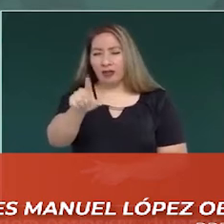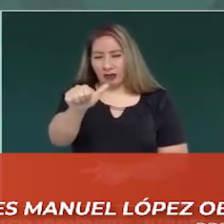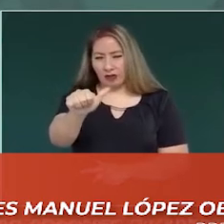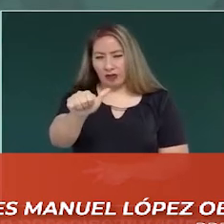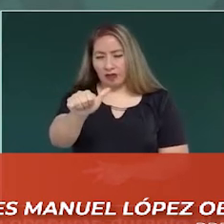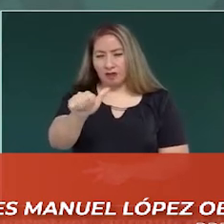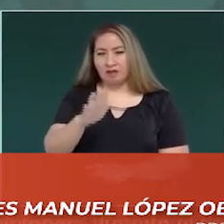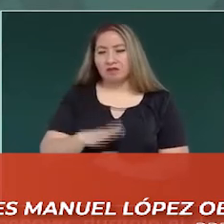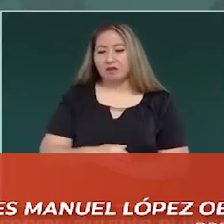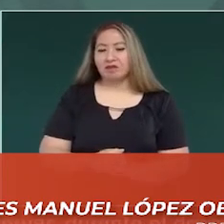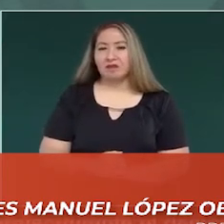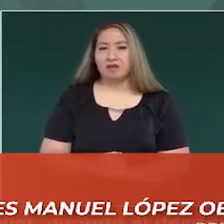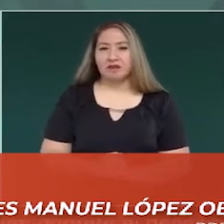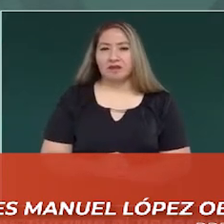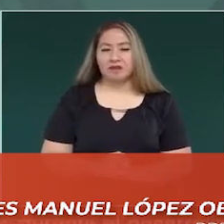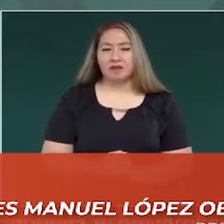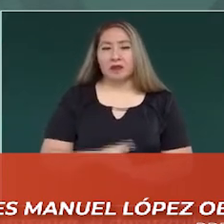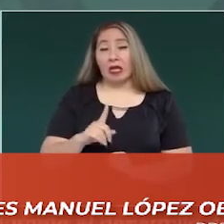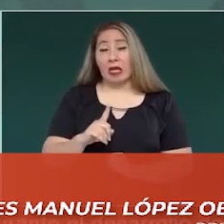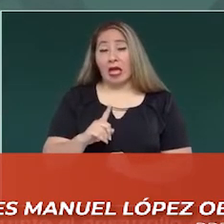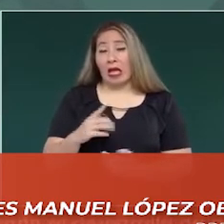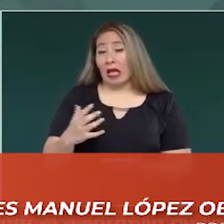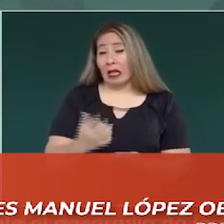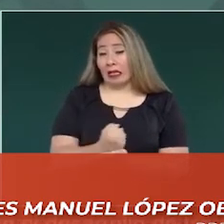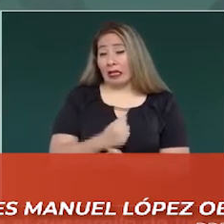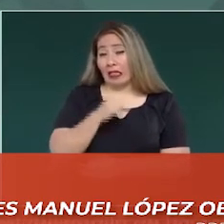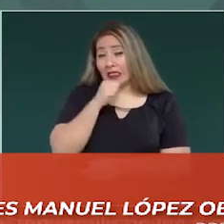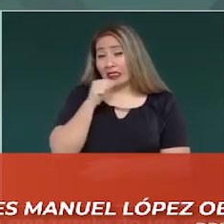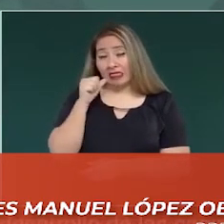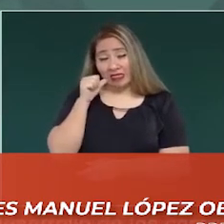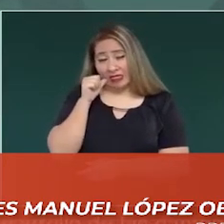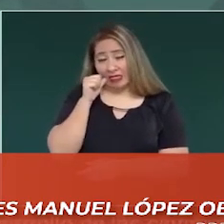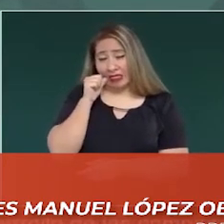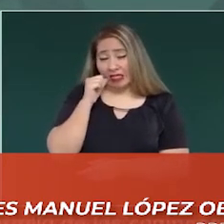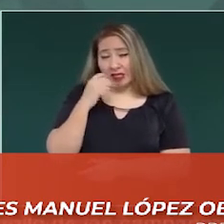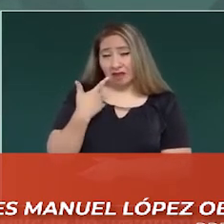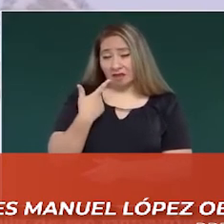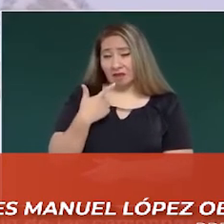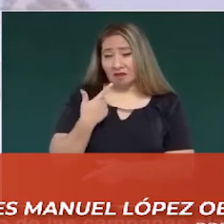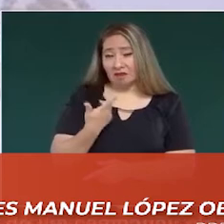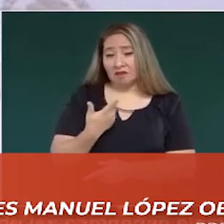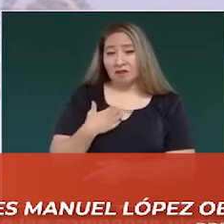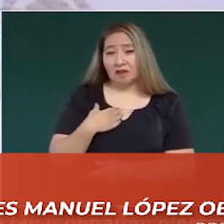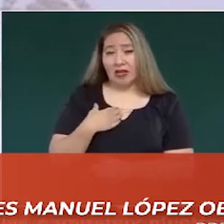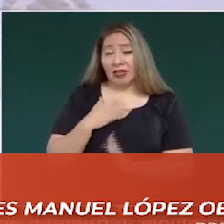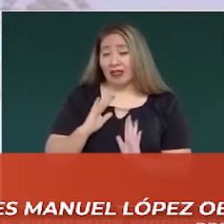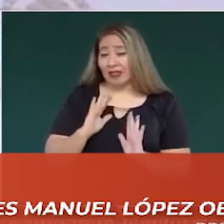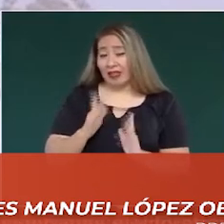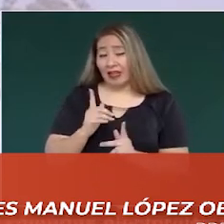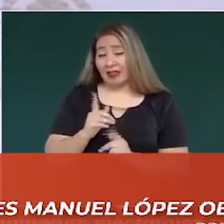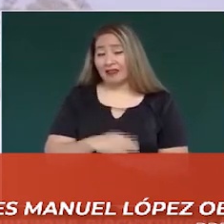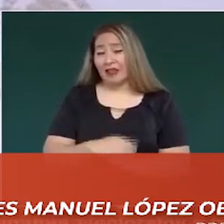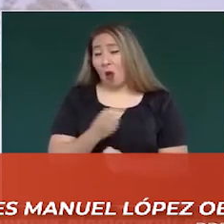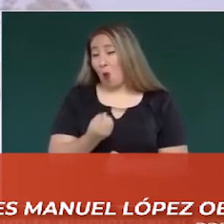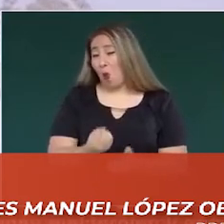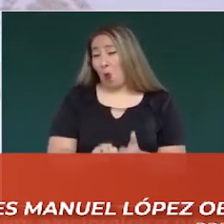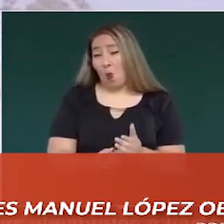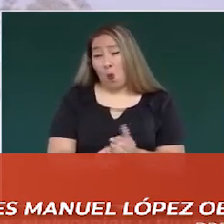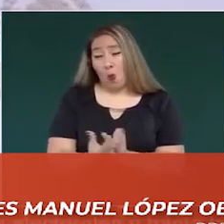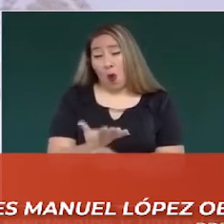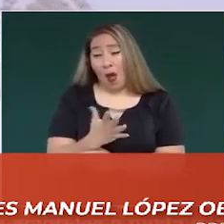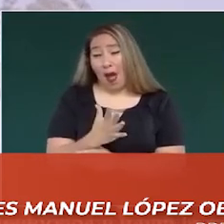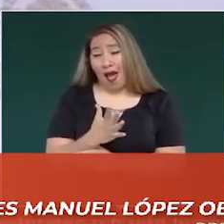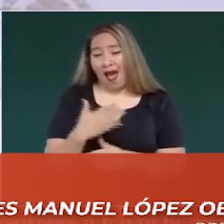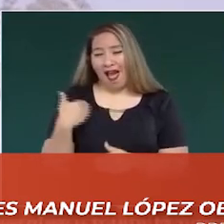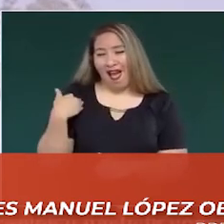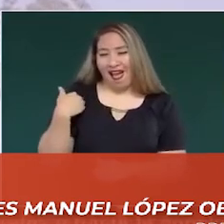triunfó ayer, es la Miss Universo